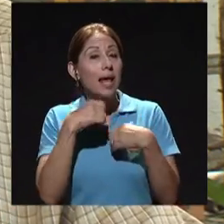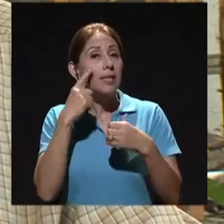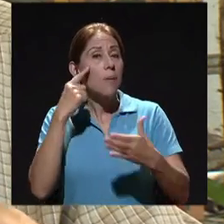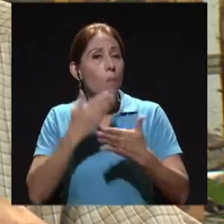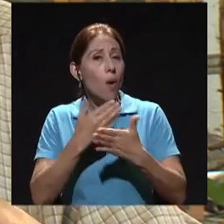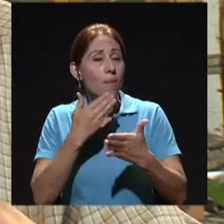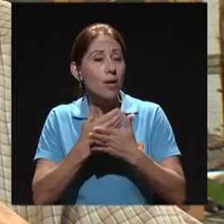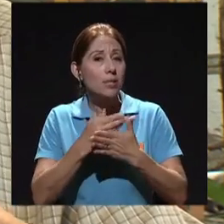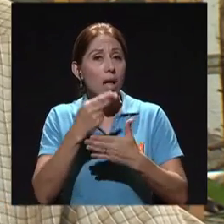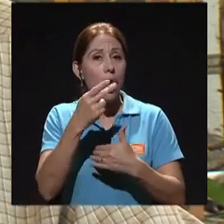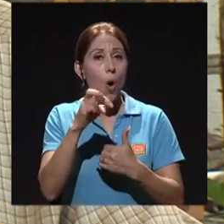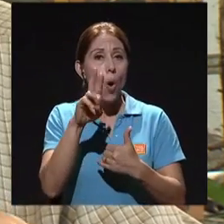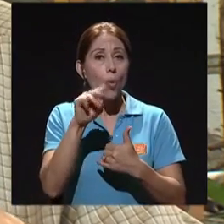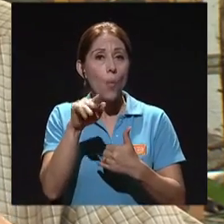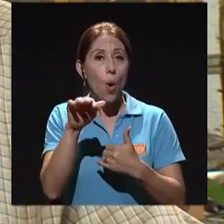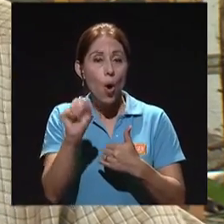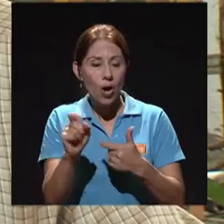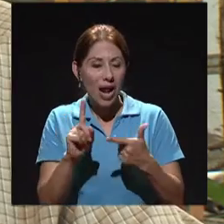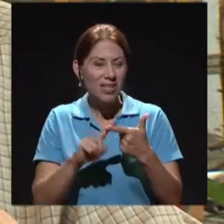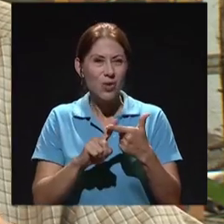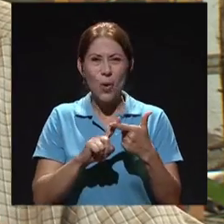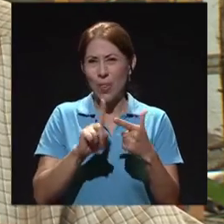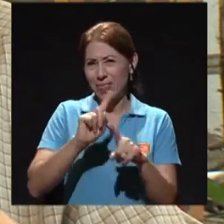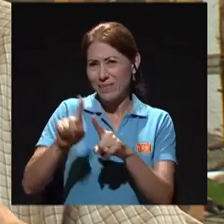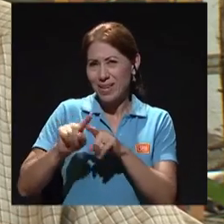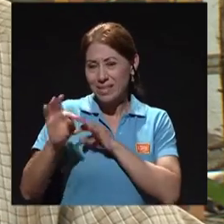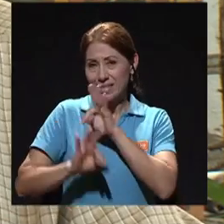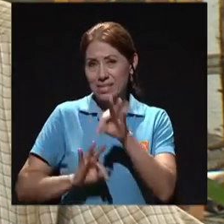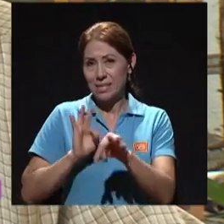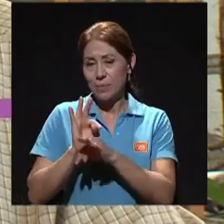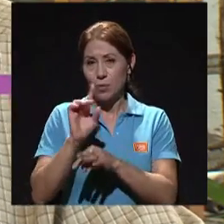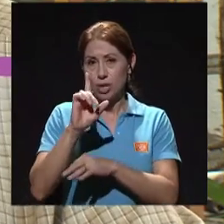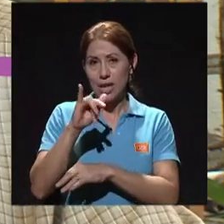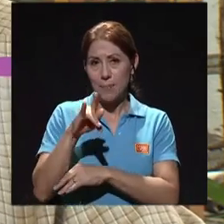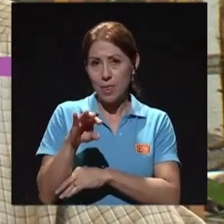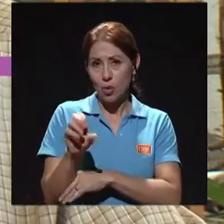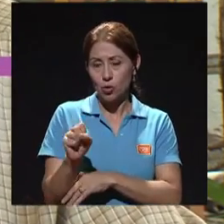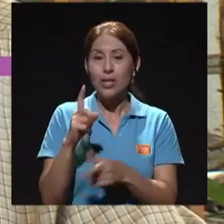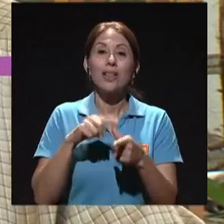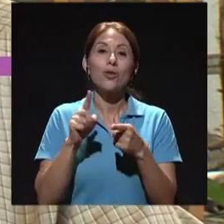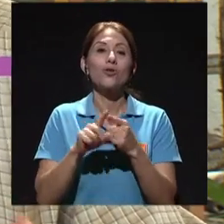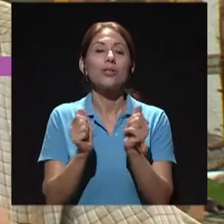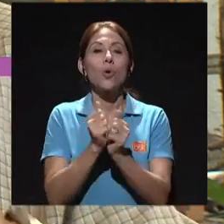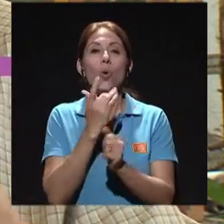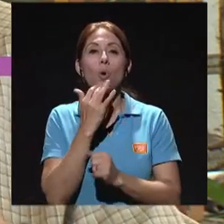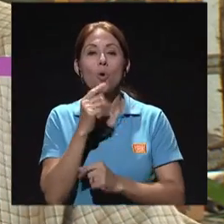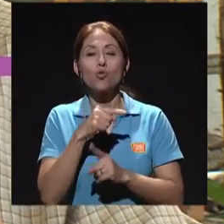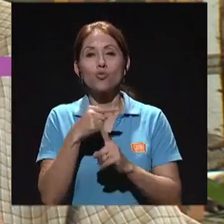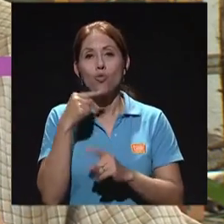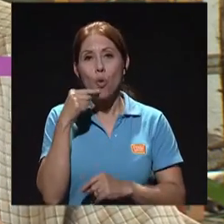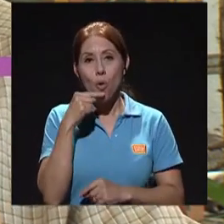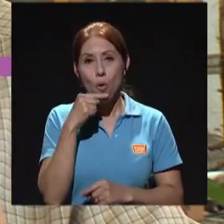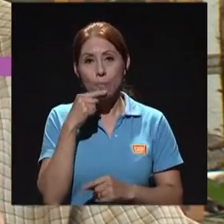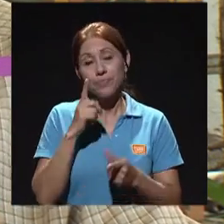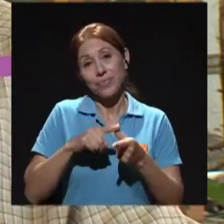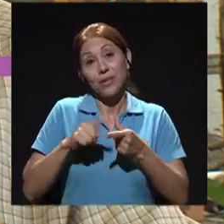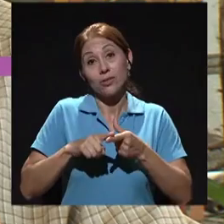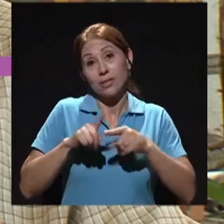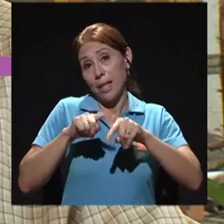glucosa, de anticuerpos, de triglicéridos y todo eso, se toma con el de tapón rojo. Entonces, dependiendo de lo que sea,